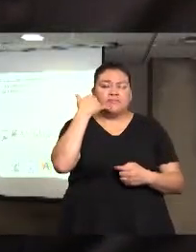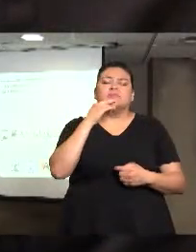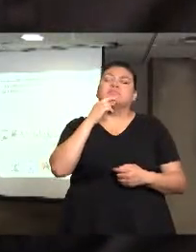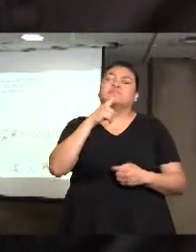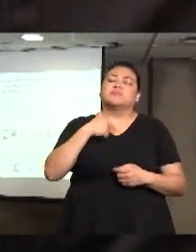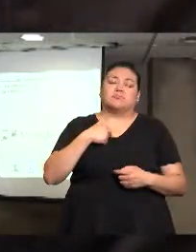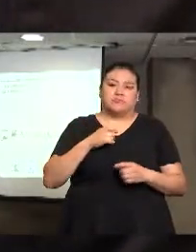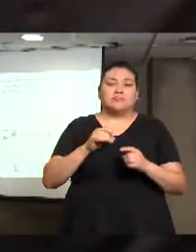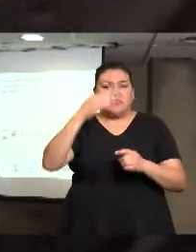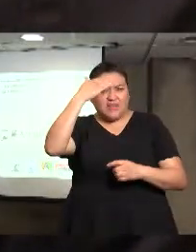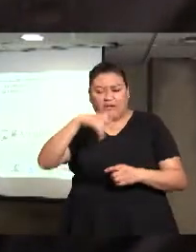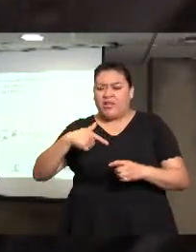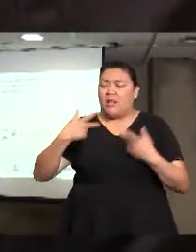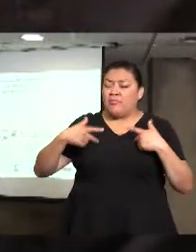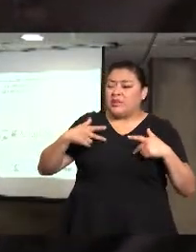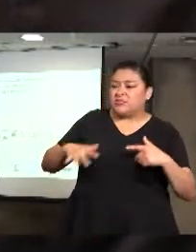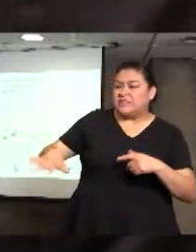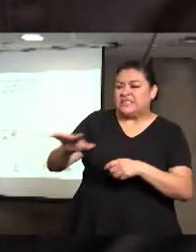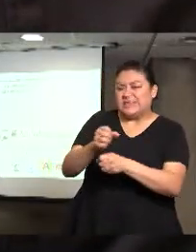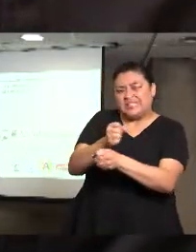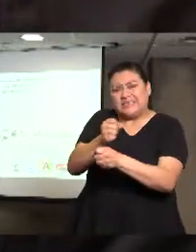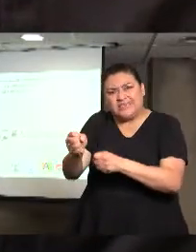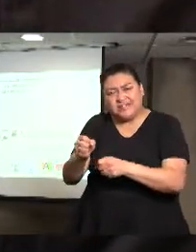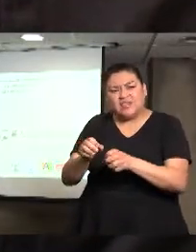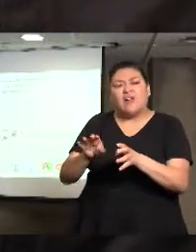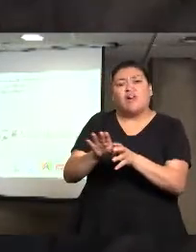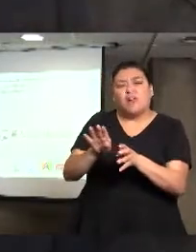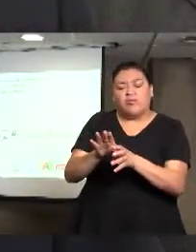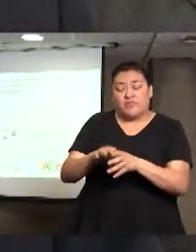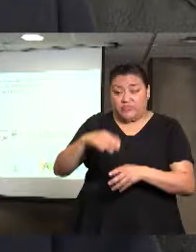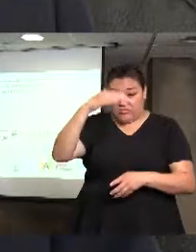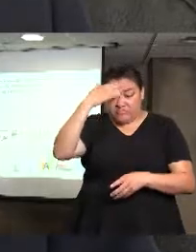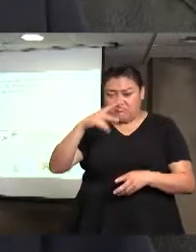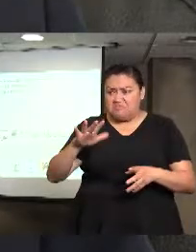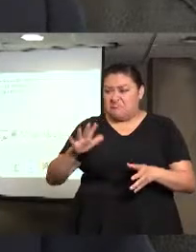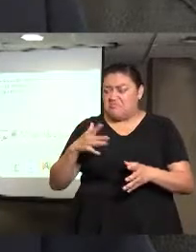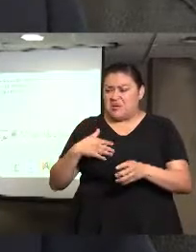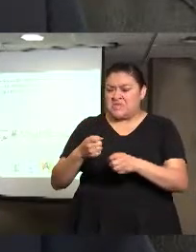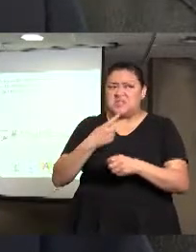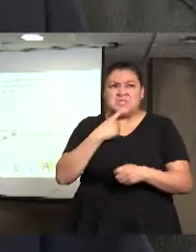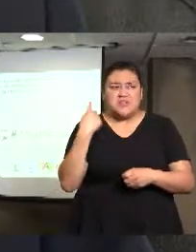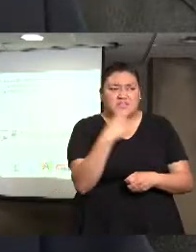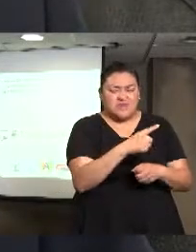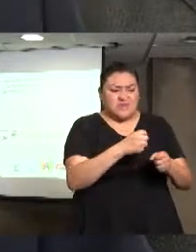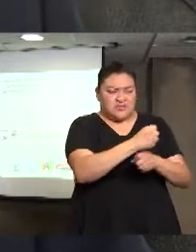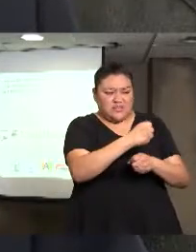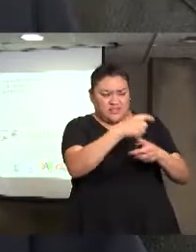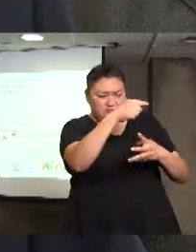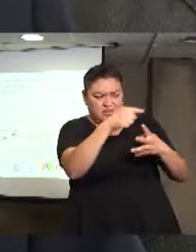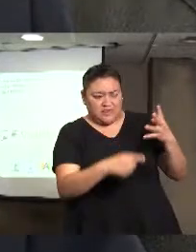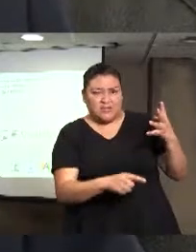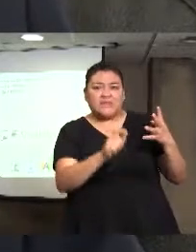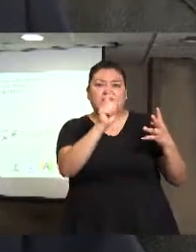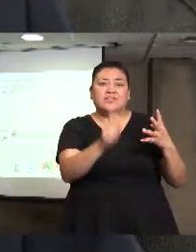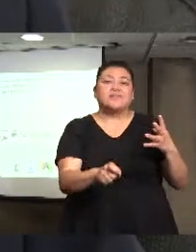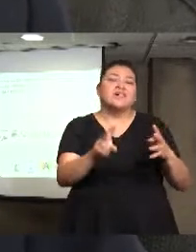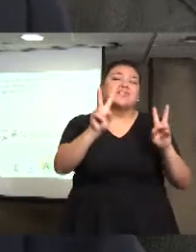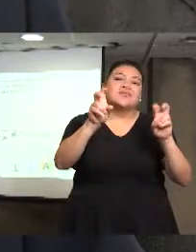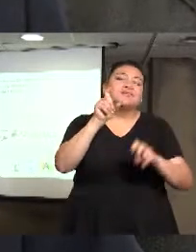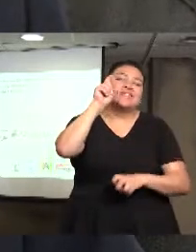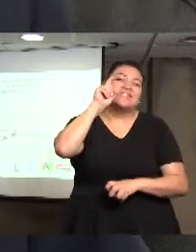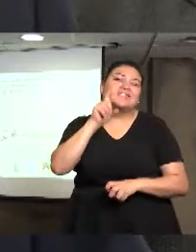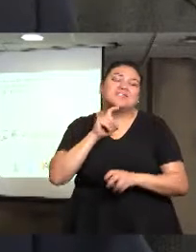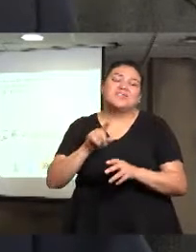explotación, generalmente, el 80% de esos reportes, tienen que ver con la explotación, fines sexuales,